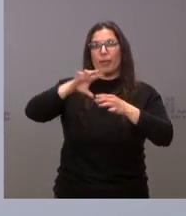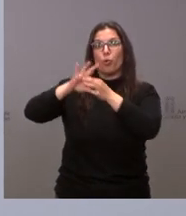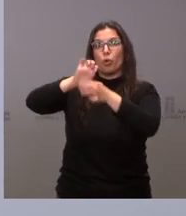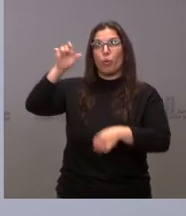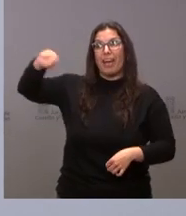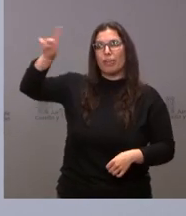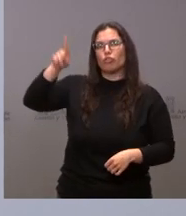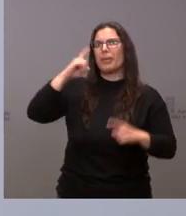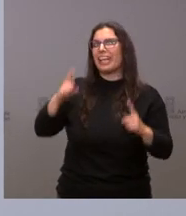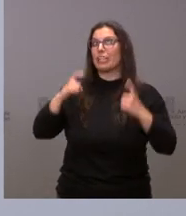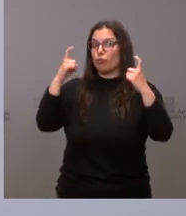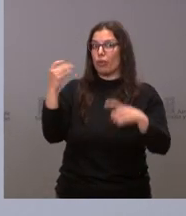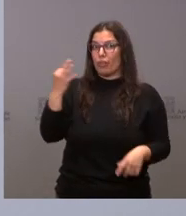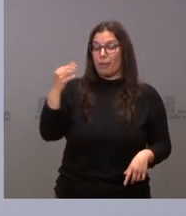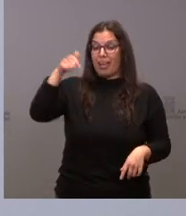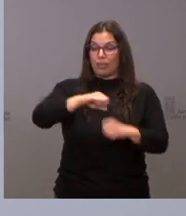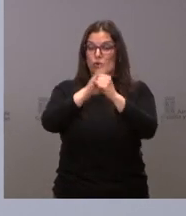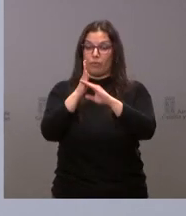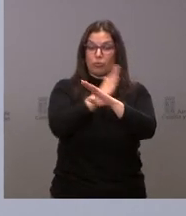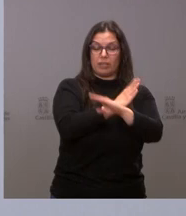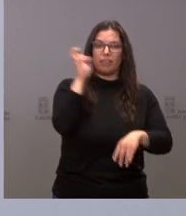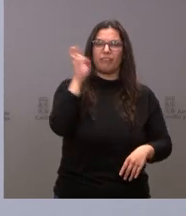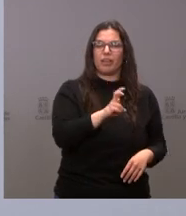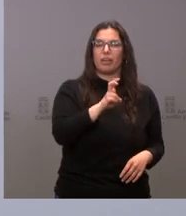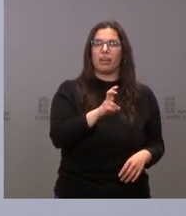esfuerzo aquí antes de la pandemia estuvo